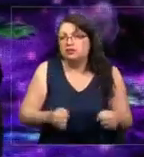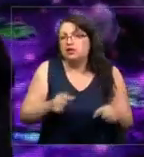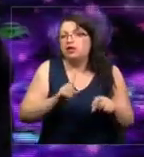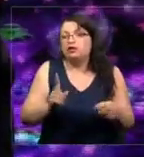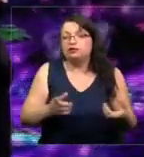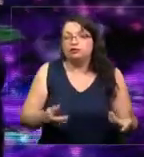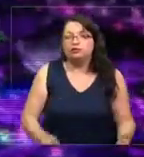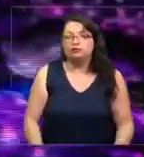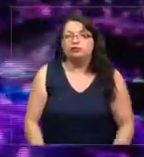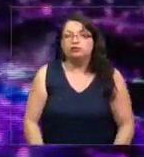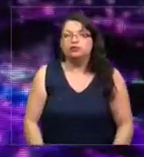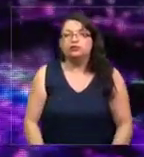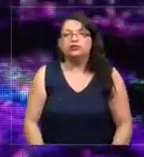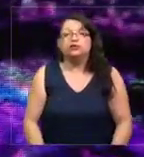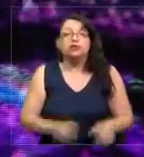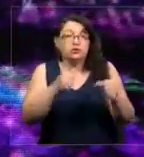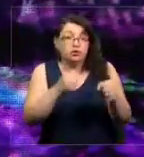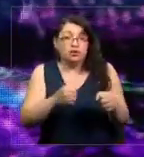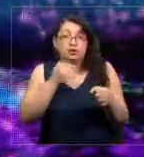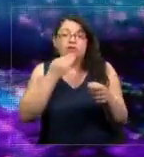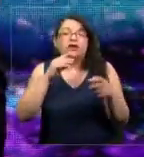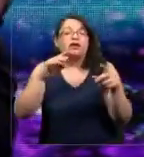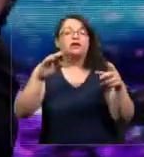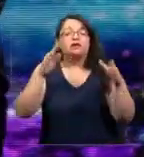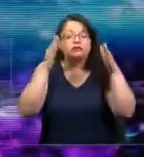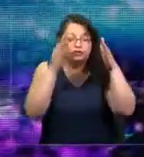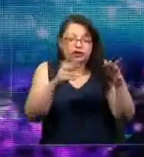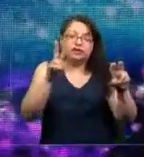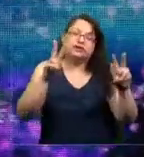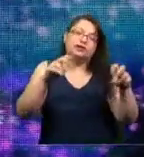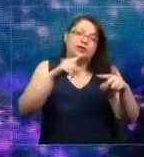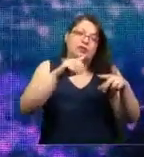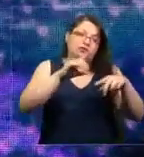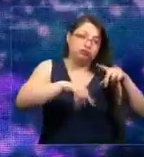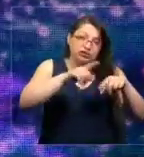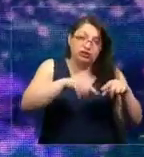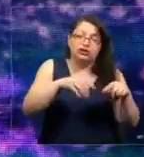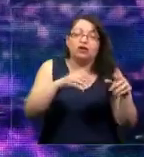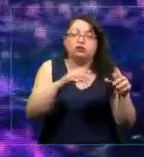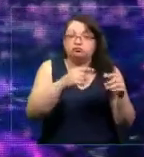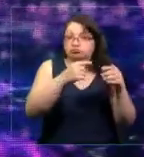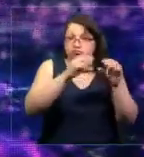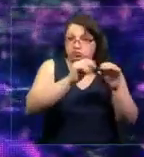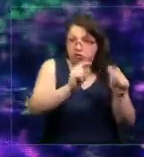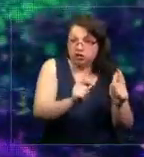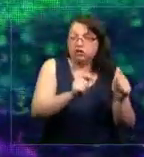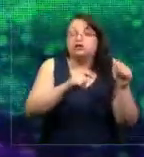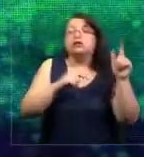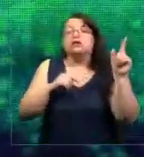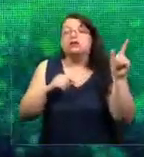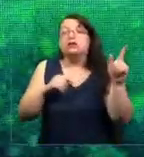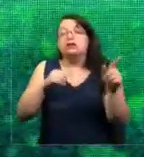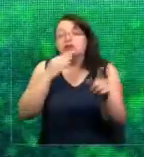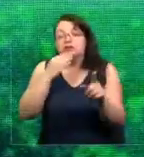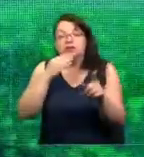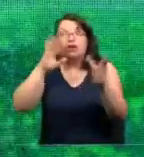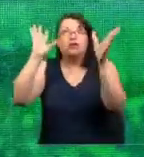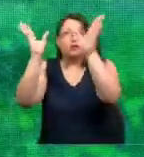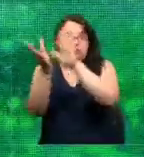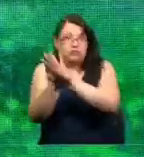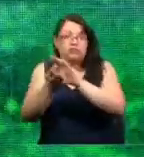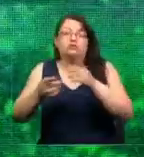la factibilidad geofísica y está ok, la factibilidad ambiental,